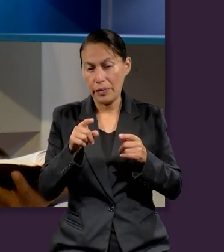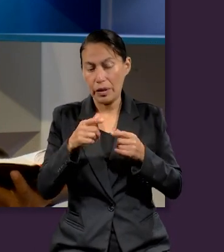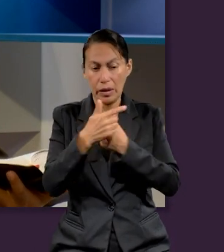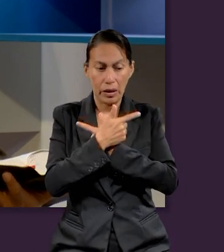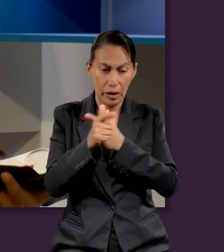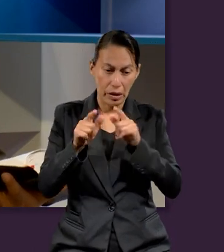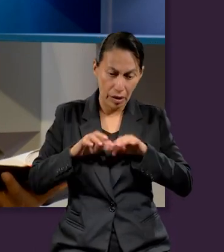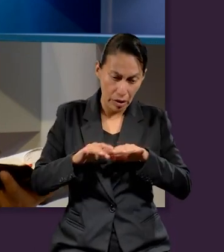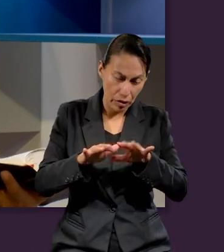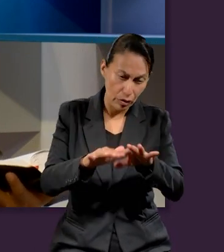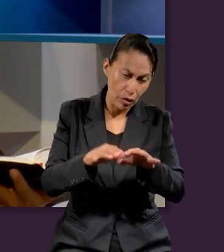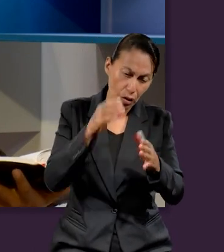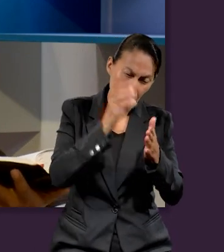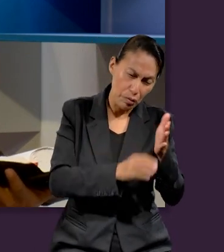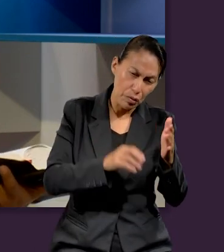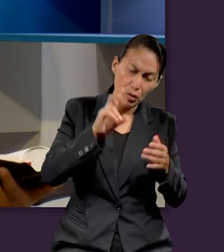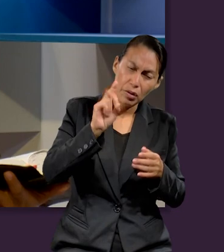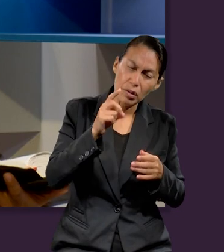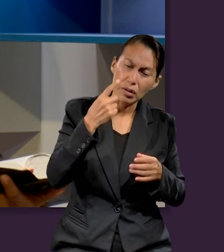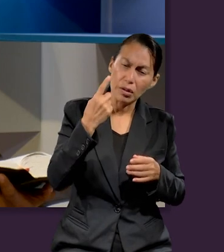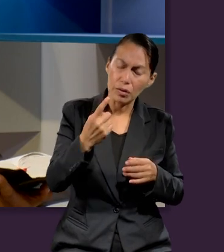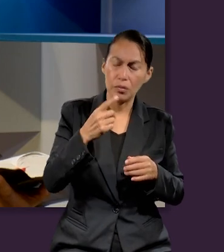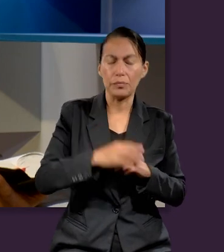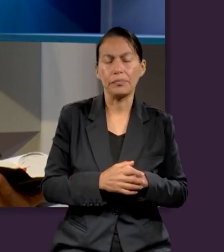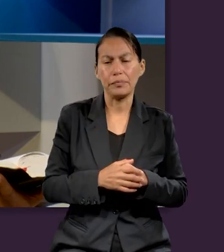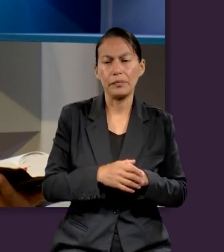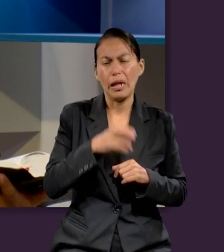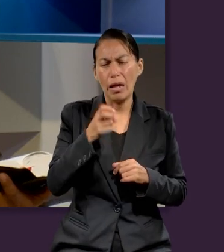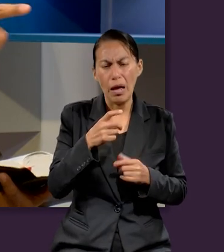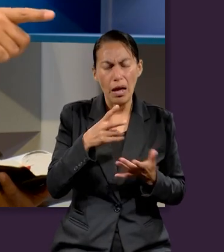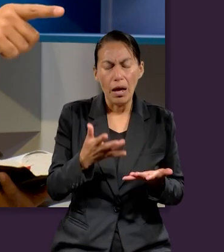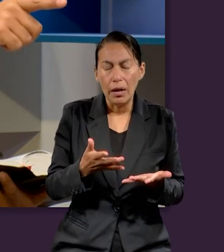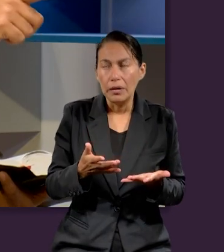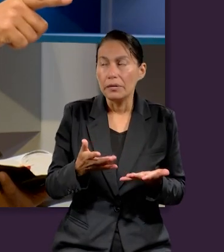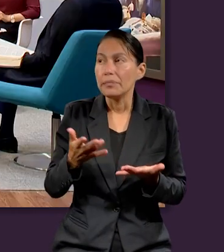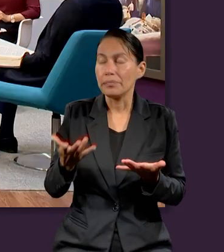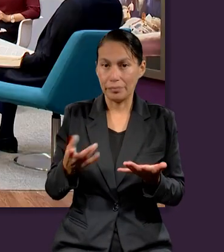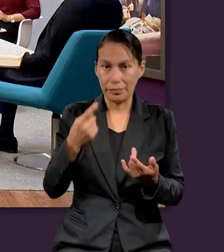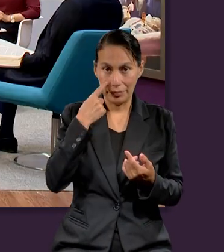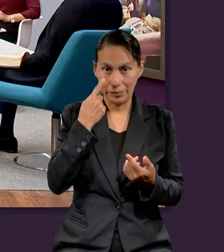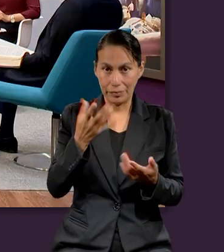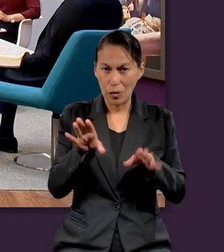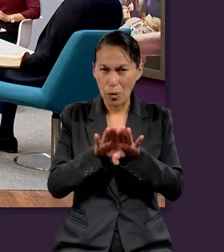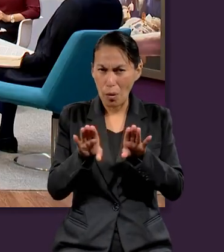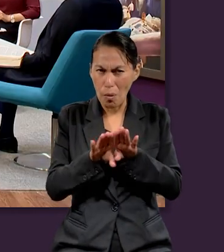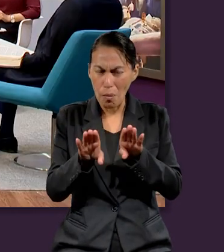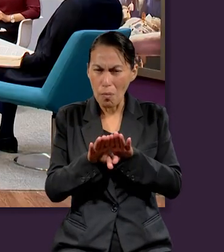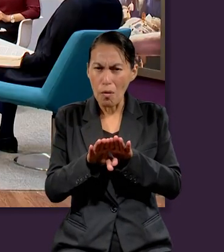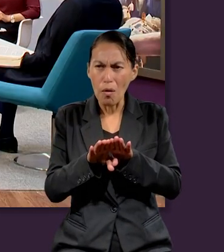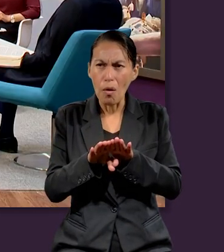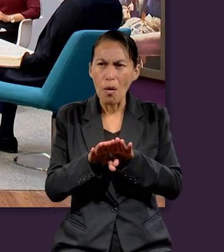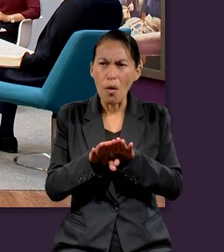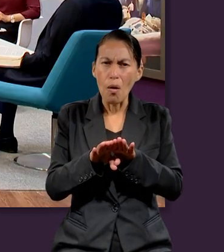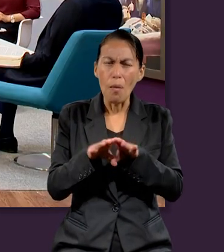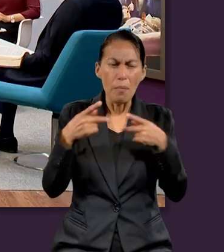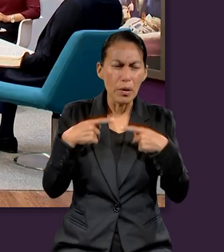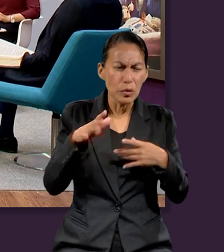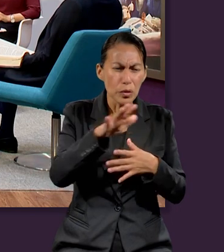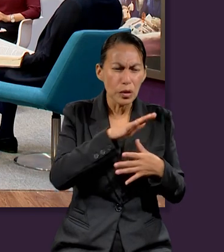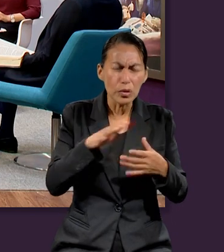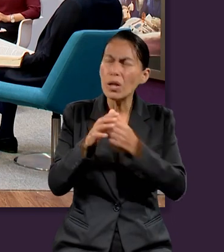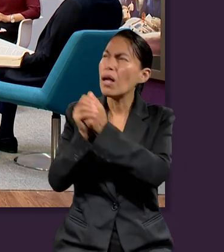por cierto, también esos versículos nos transportan a, si no me falla la memoria, creo que a Éxodo capítulo 31.